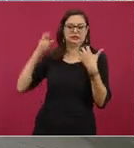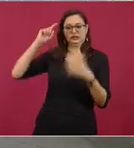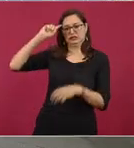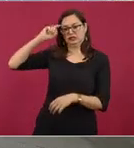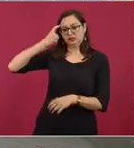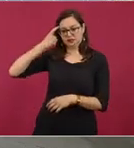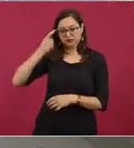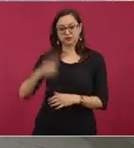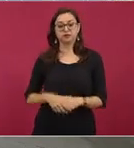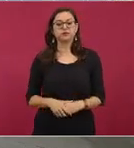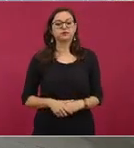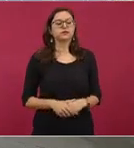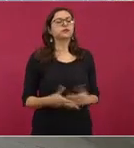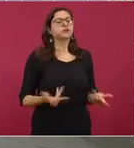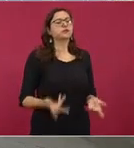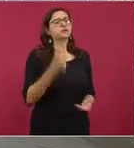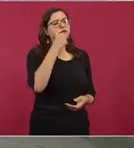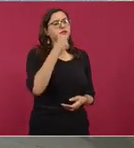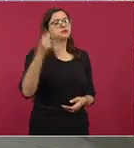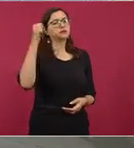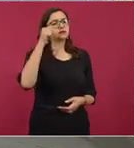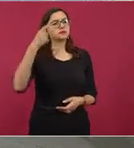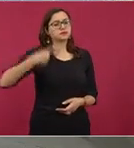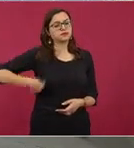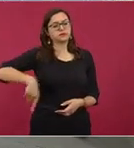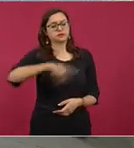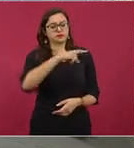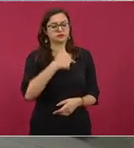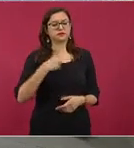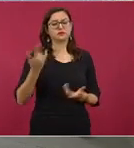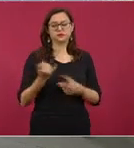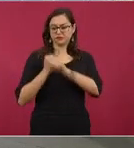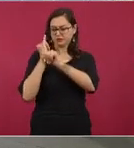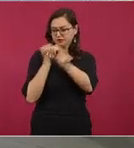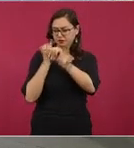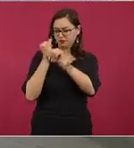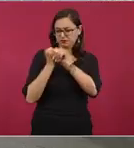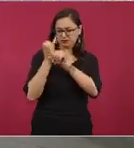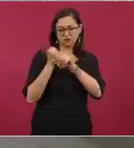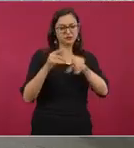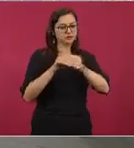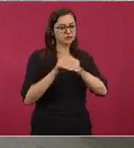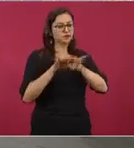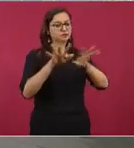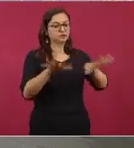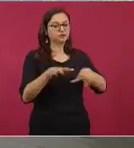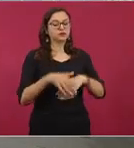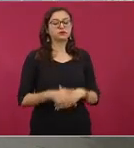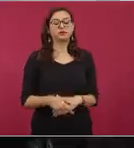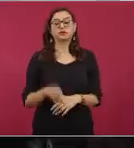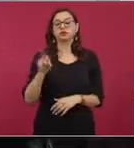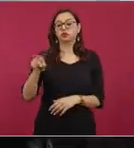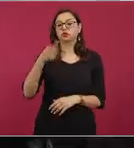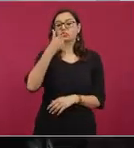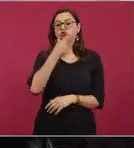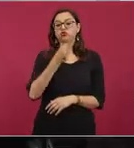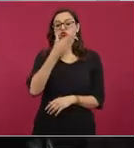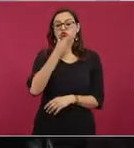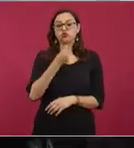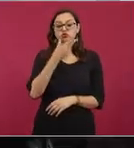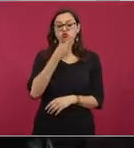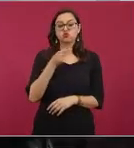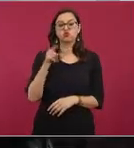investigación respecto a la película que filmó Eugenio Derbez, donde debutó como director, no se aceptan